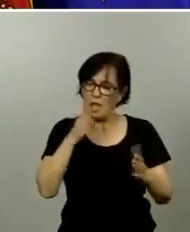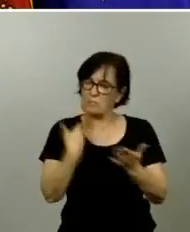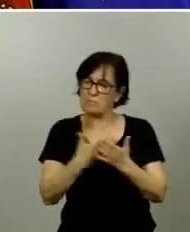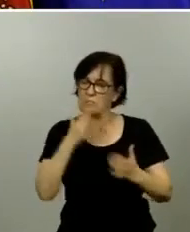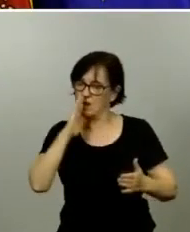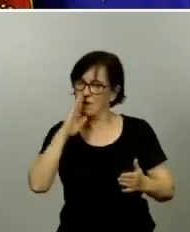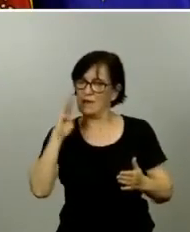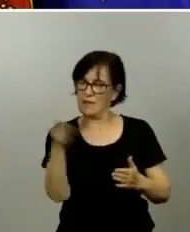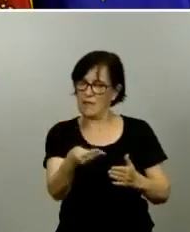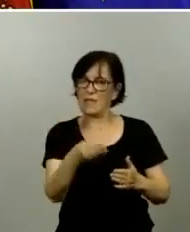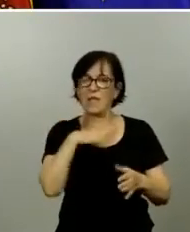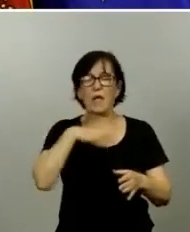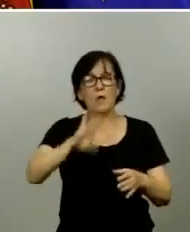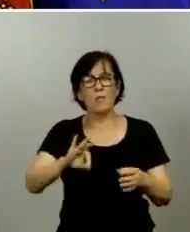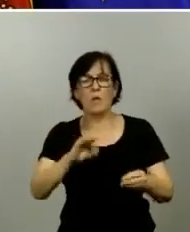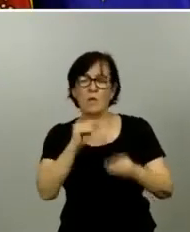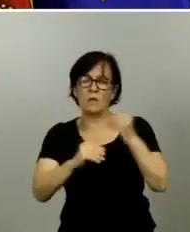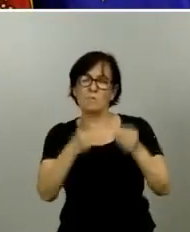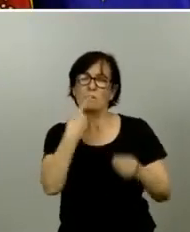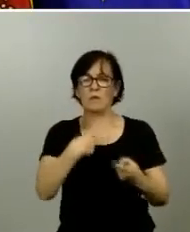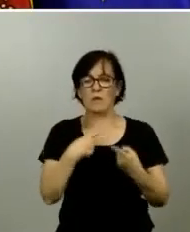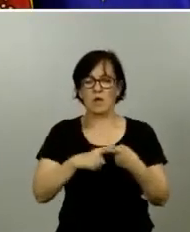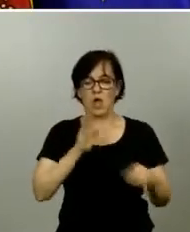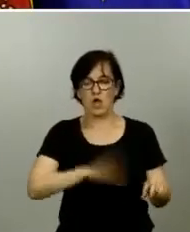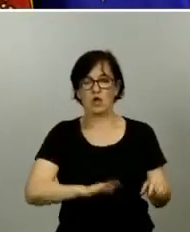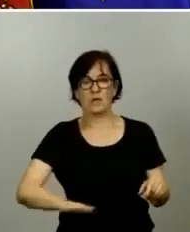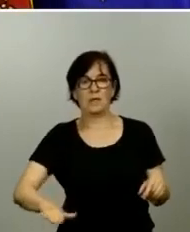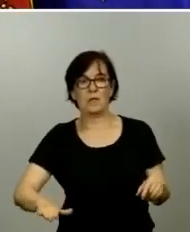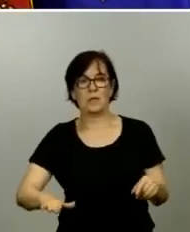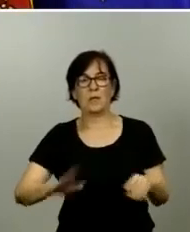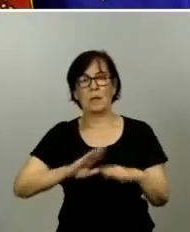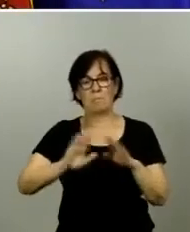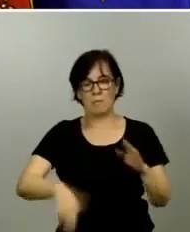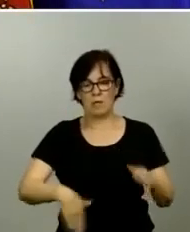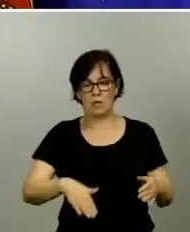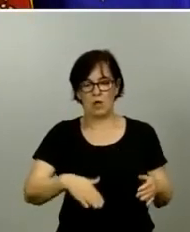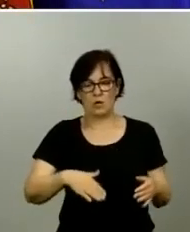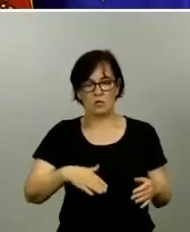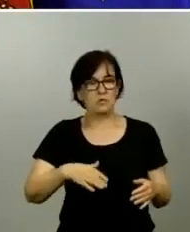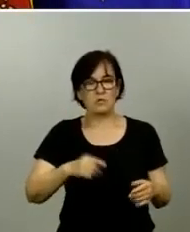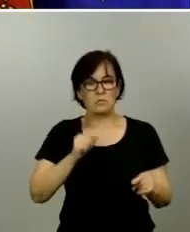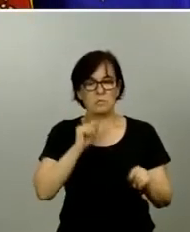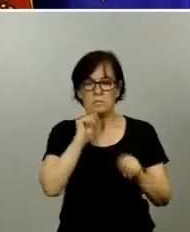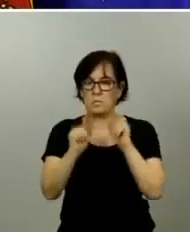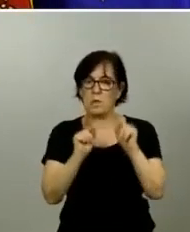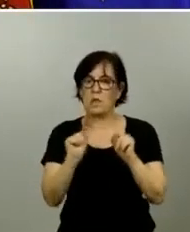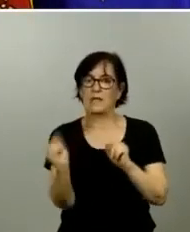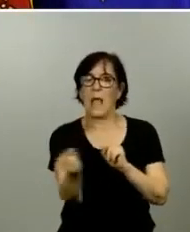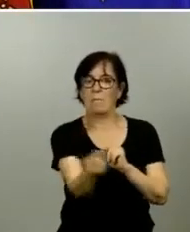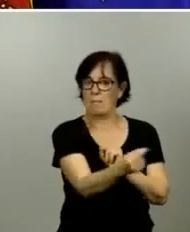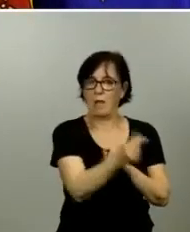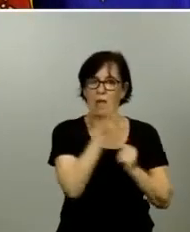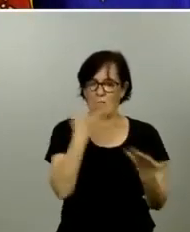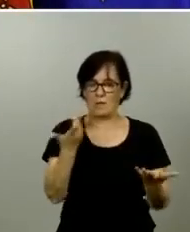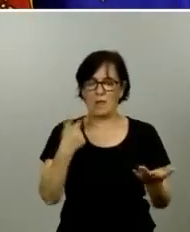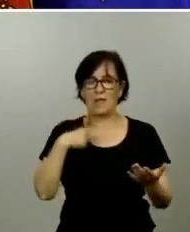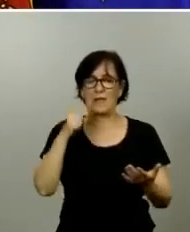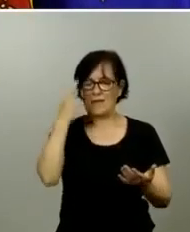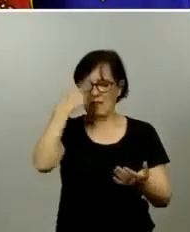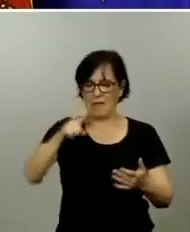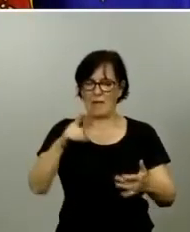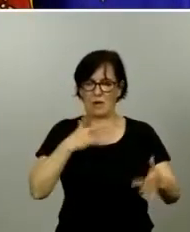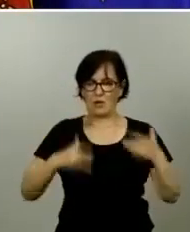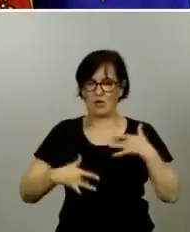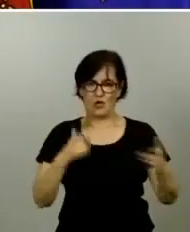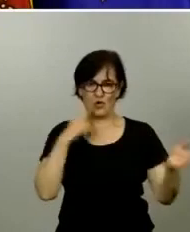por algún lado que los niños tendrían menor capacidad de transmisión sabemos que los asintomáticos o aquellos que